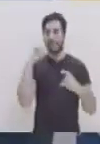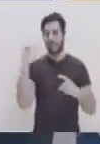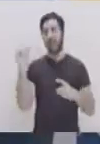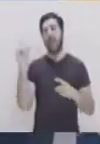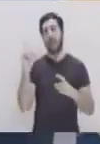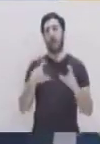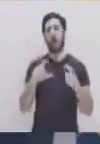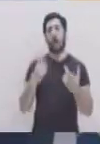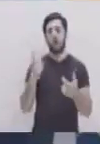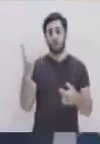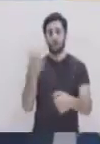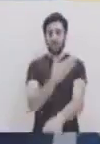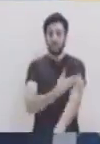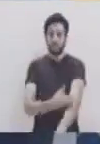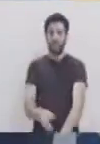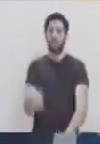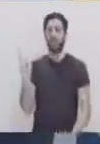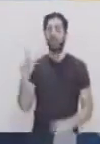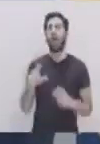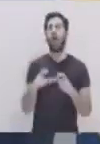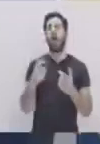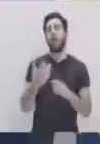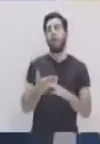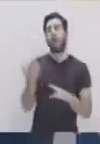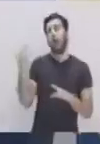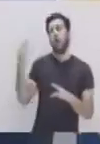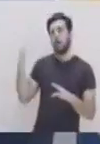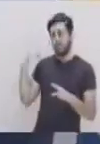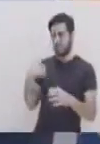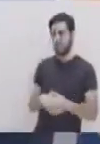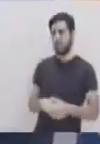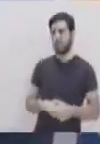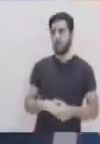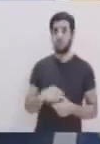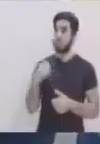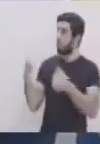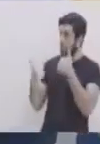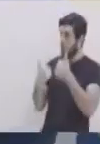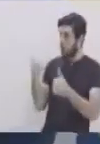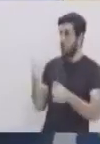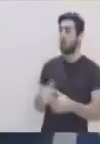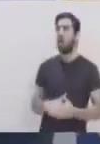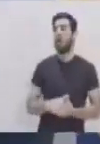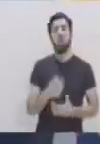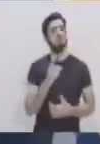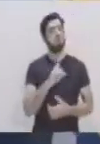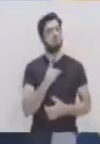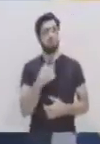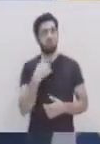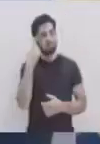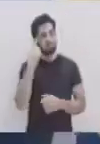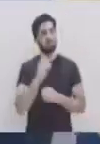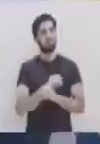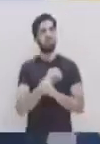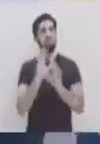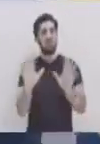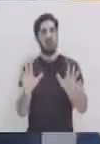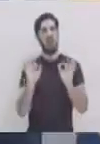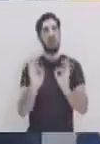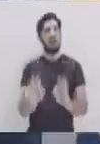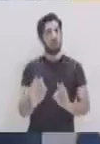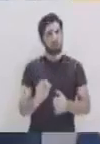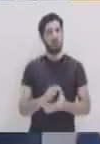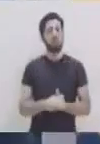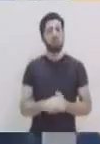reseña de qué es la narrativa transmedia. ¿Alguna duda que le queda a usted sobre esto? No, pues la verdad me queda bastante claro